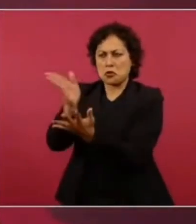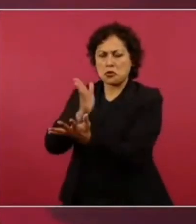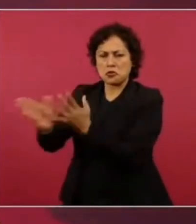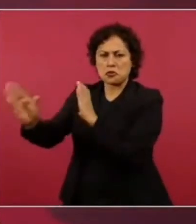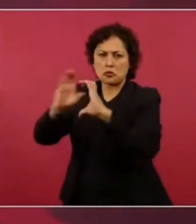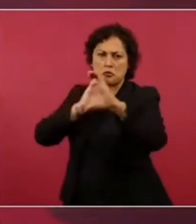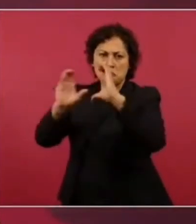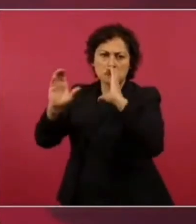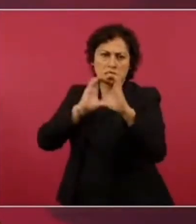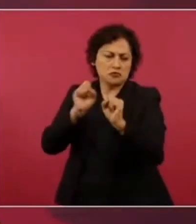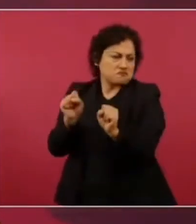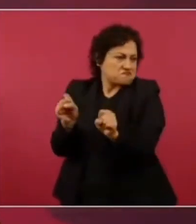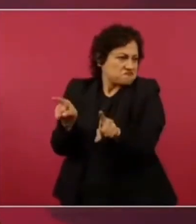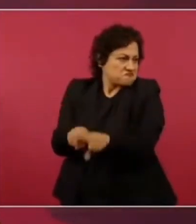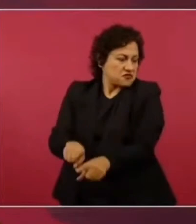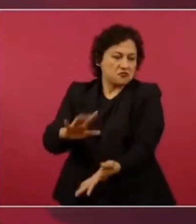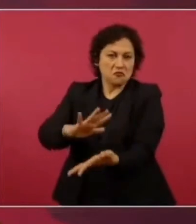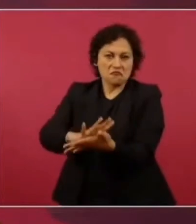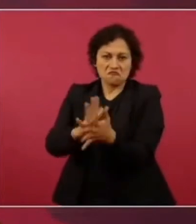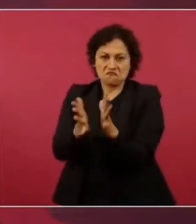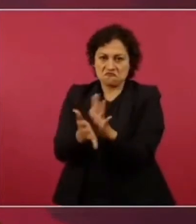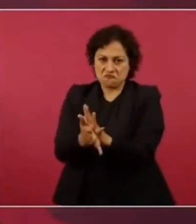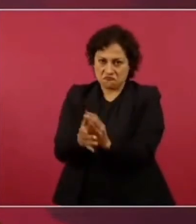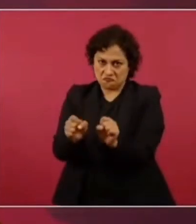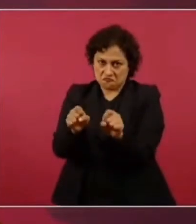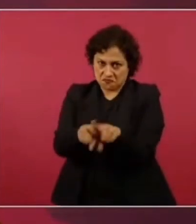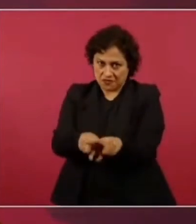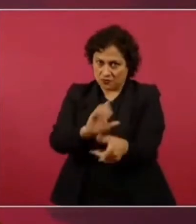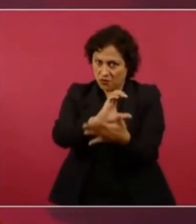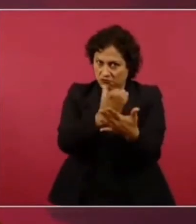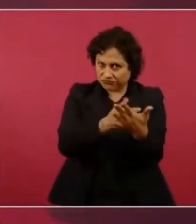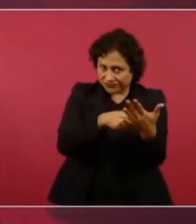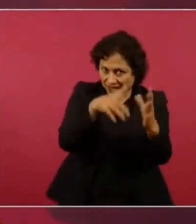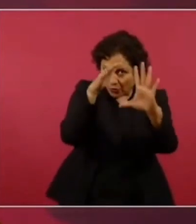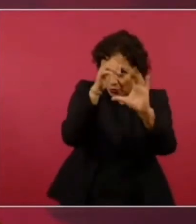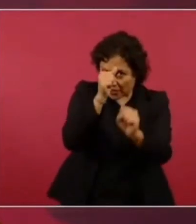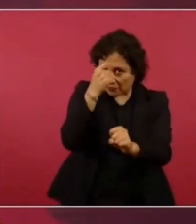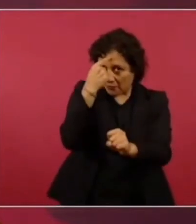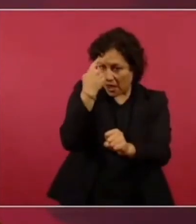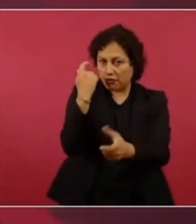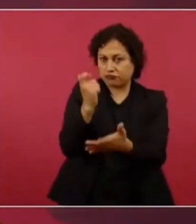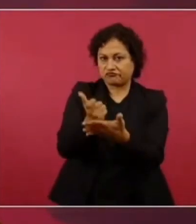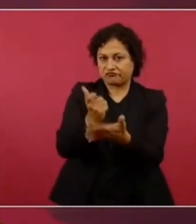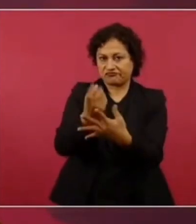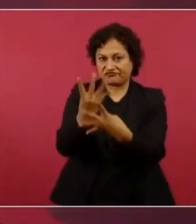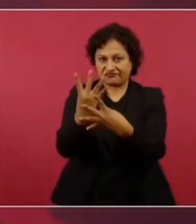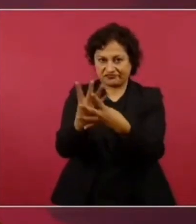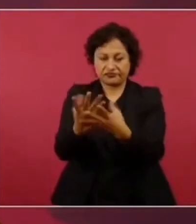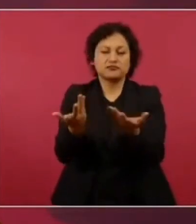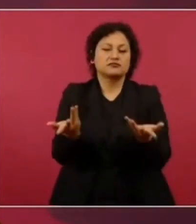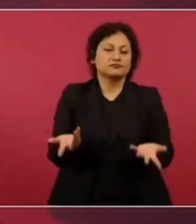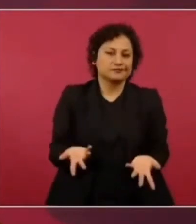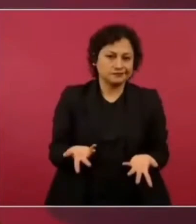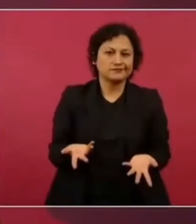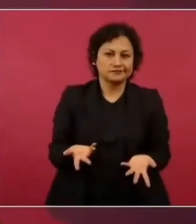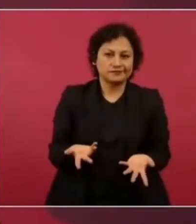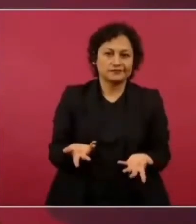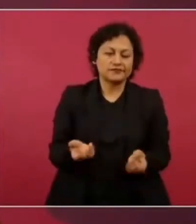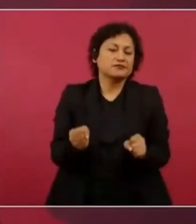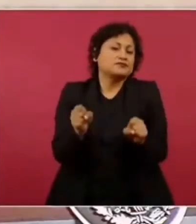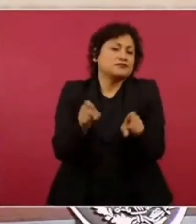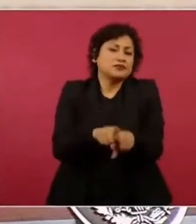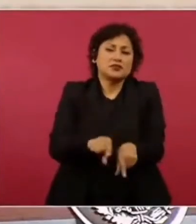se metieron a estos acuerdos pero pues así la industria